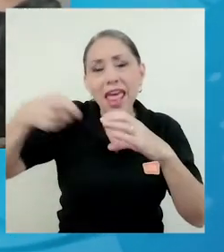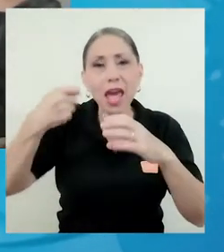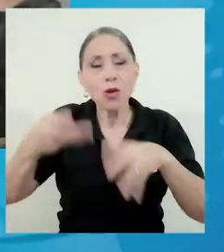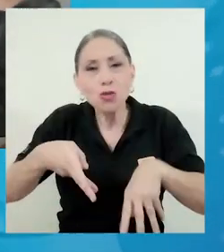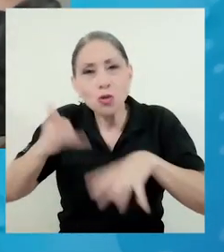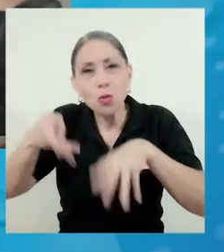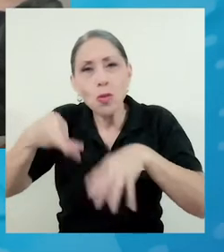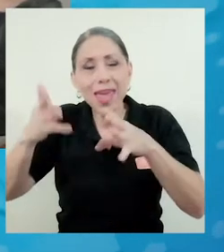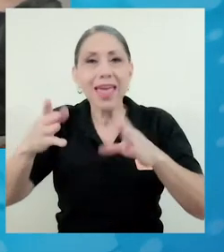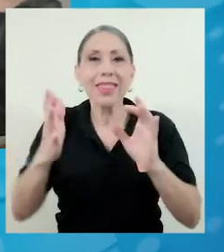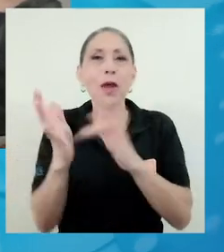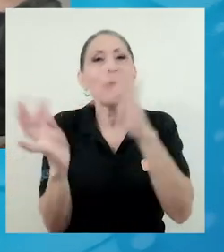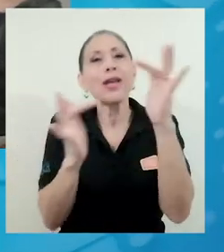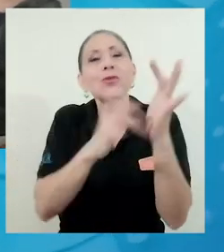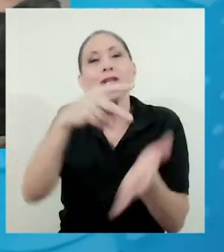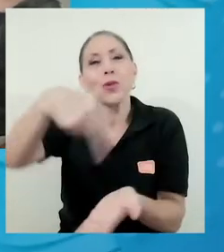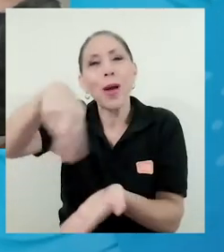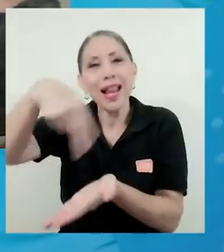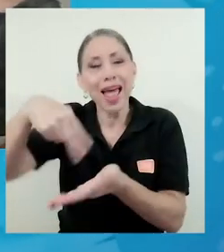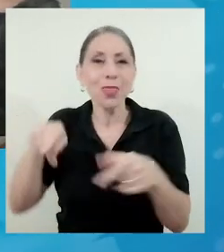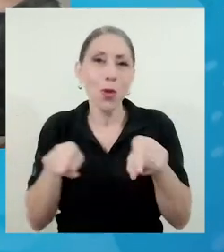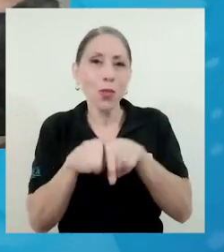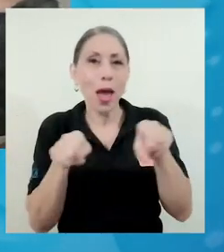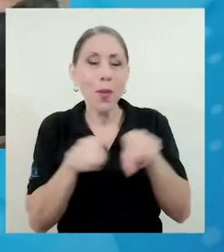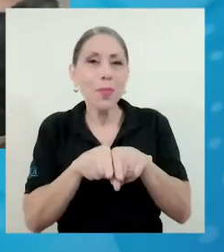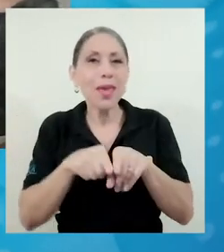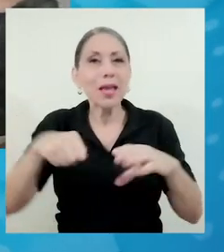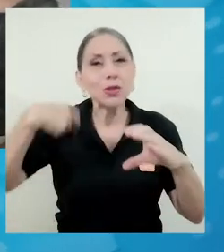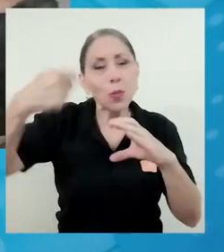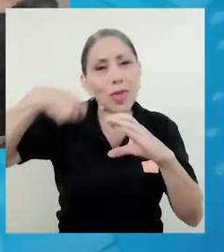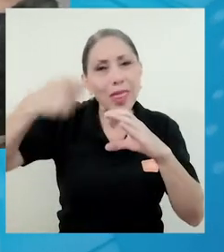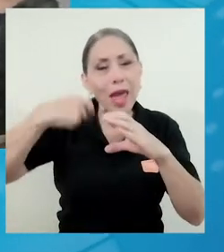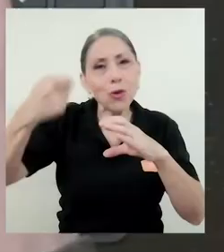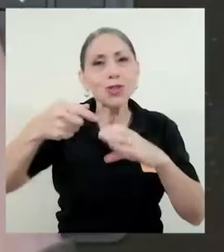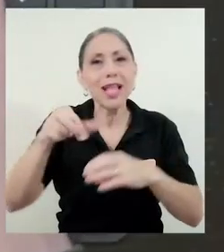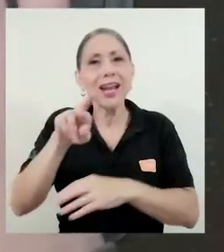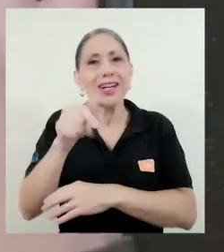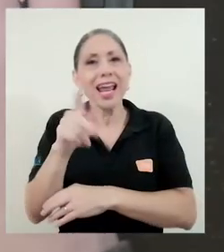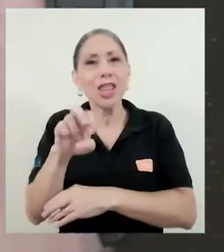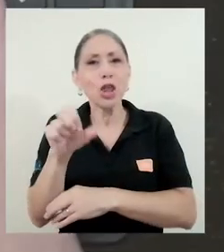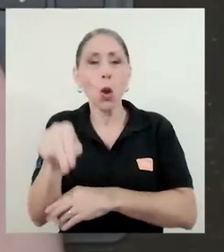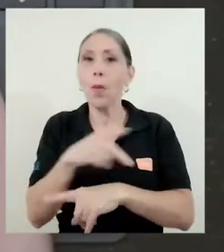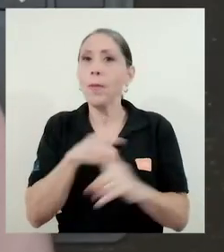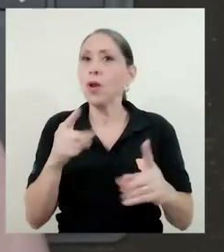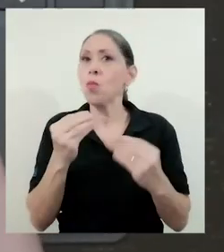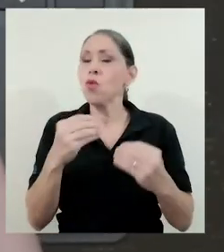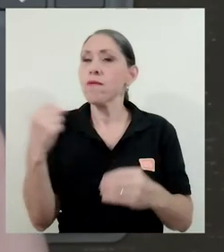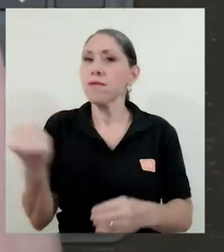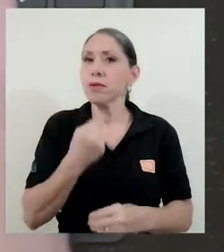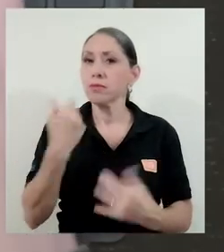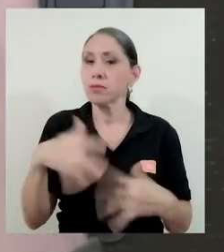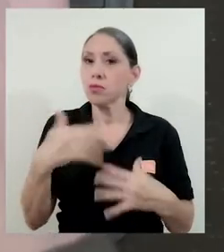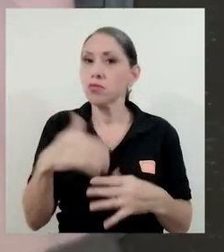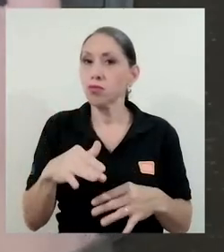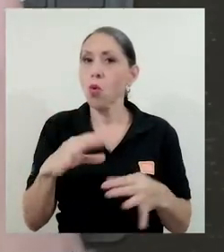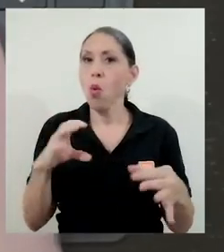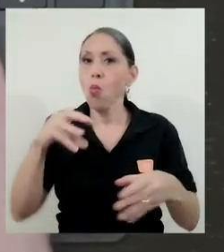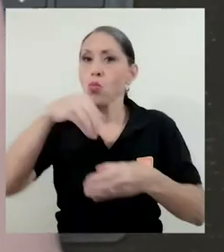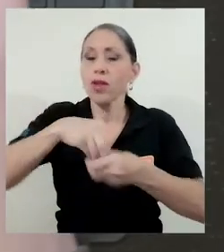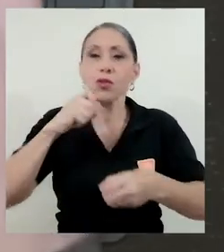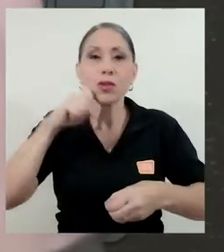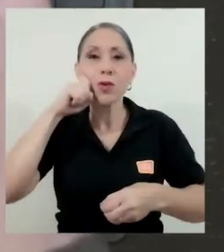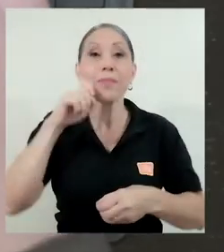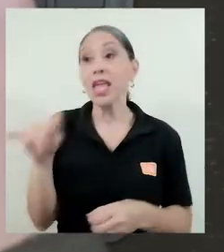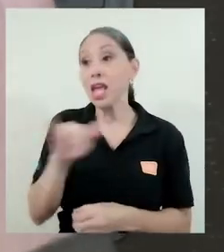bailando, luego también pusieron videos de reggaetón pero muy pasados. De